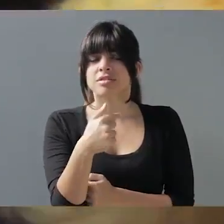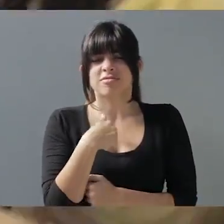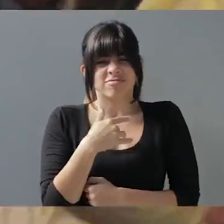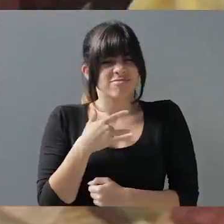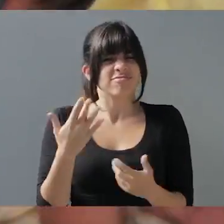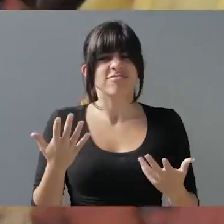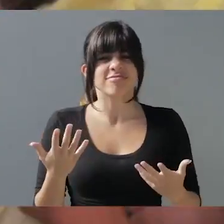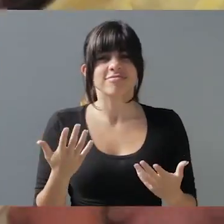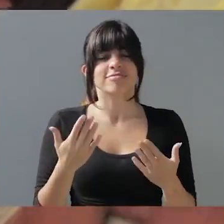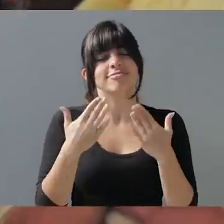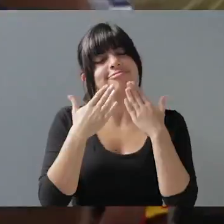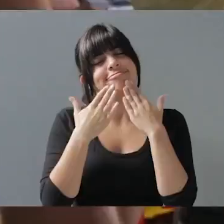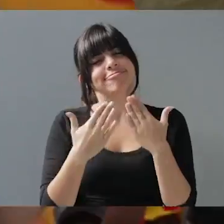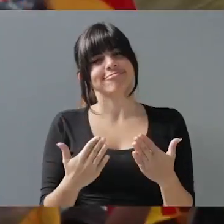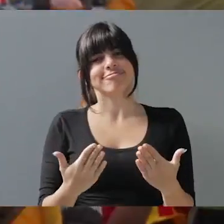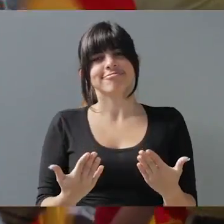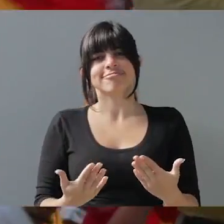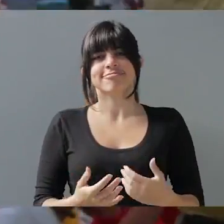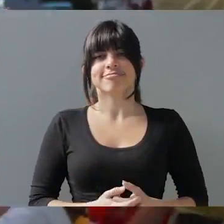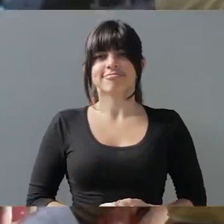uno siente agradecimiento.